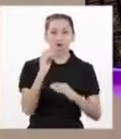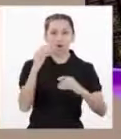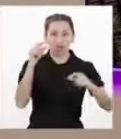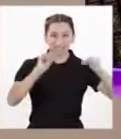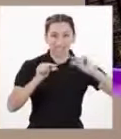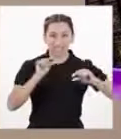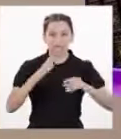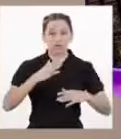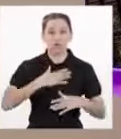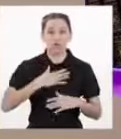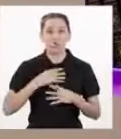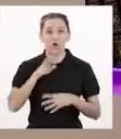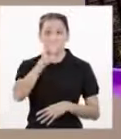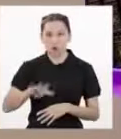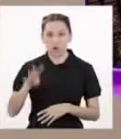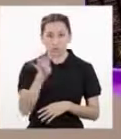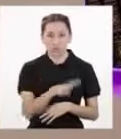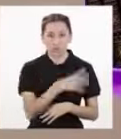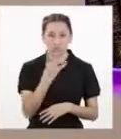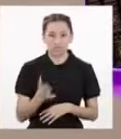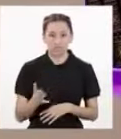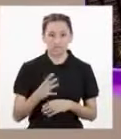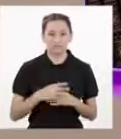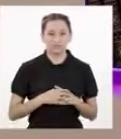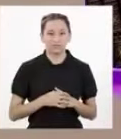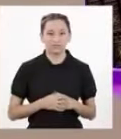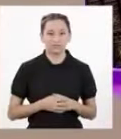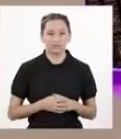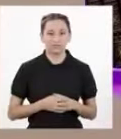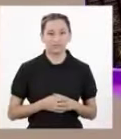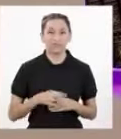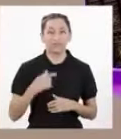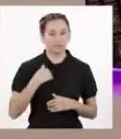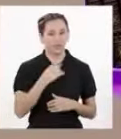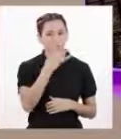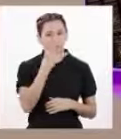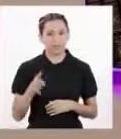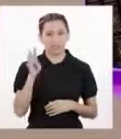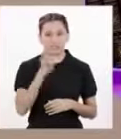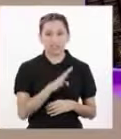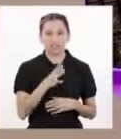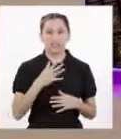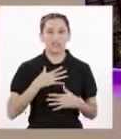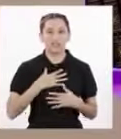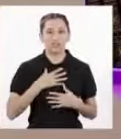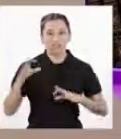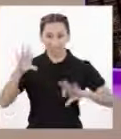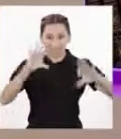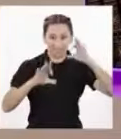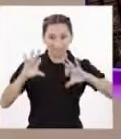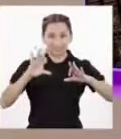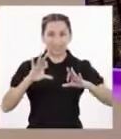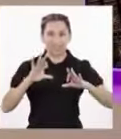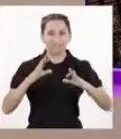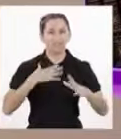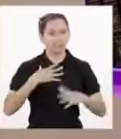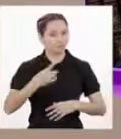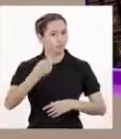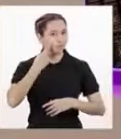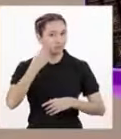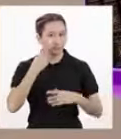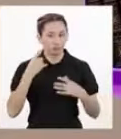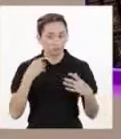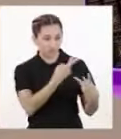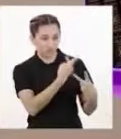Y yo soy del Reino Unido y... Y yo soy del Reino Unido y soy físico Y desde que nos conocimos y